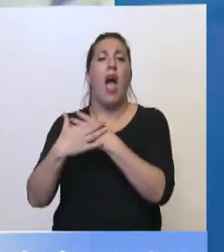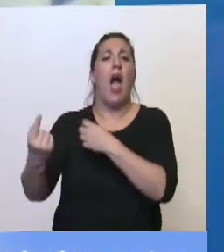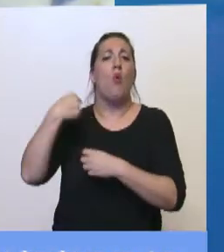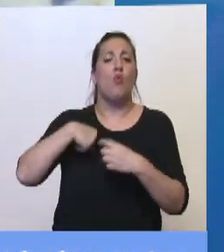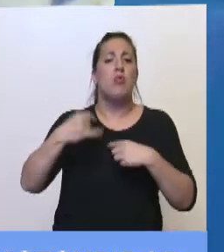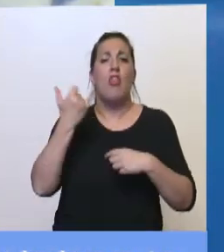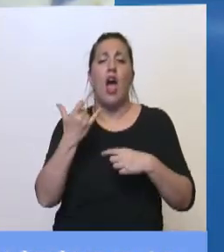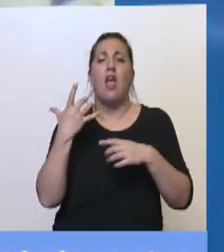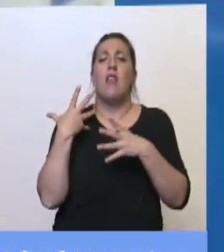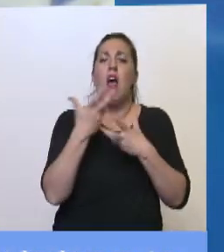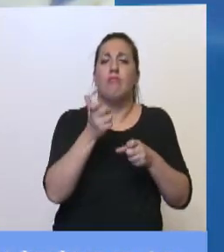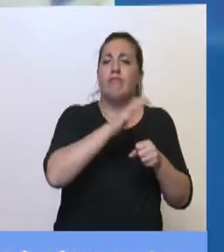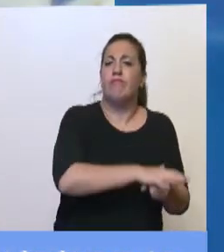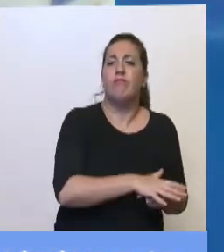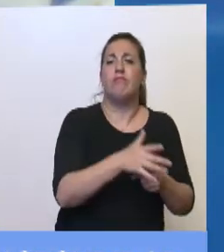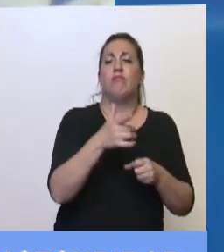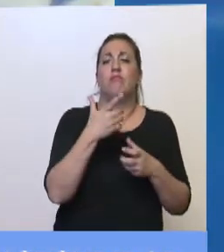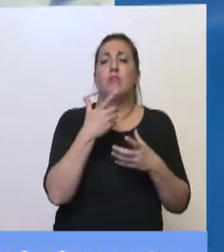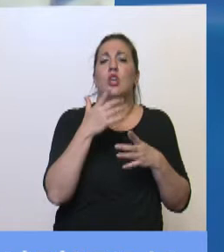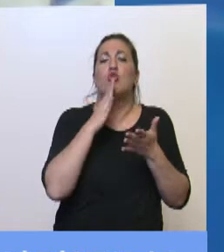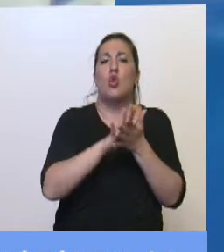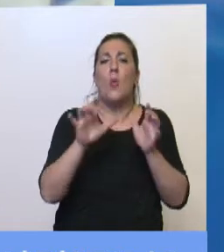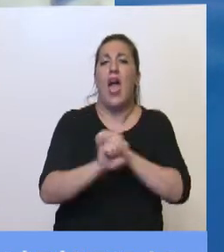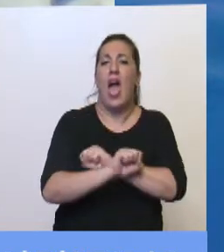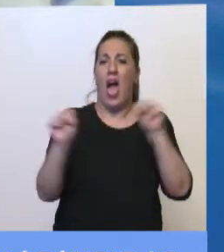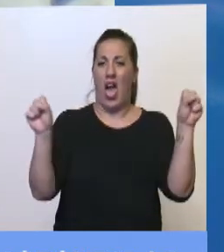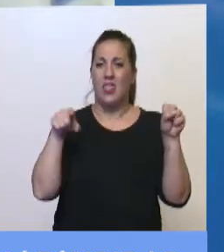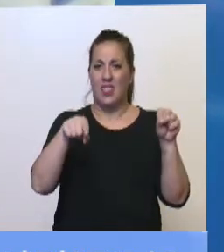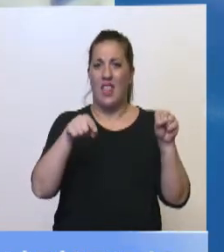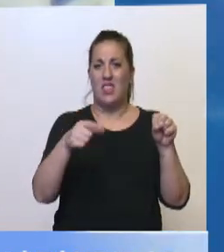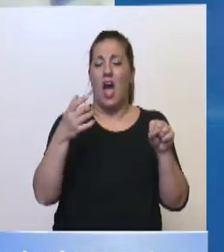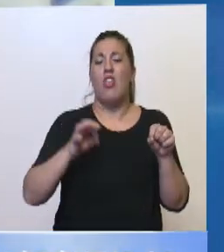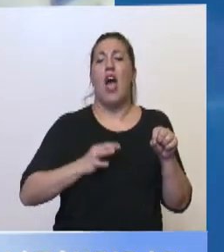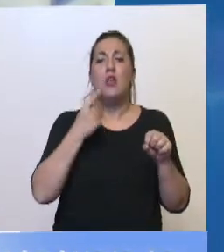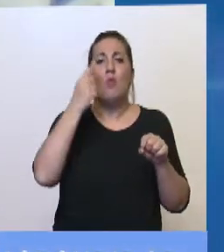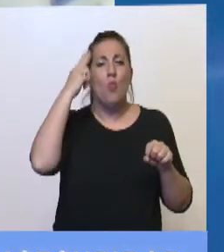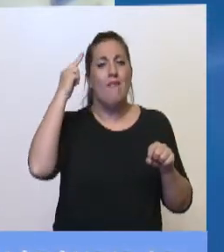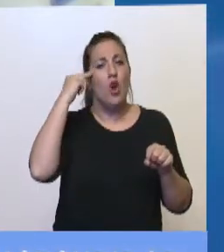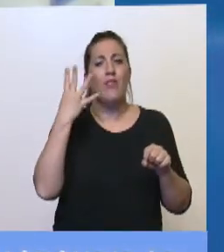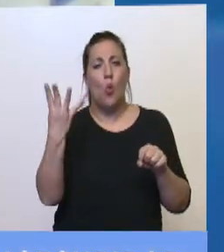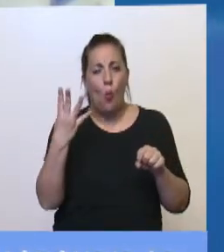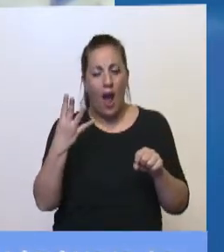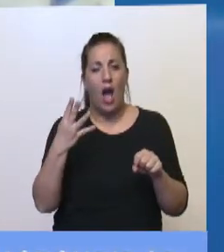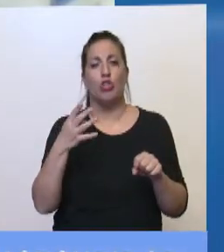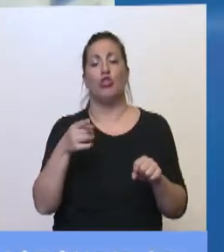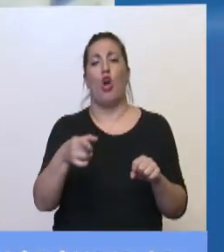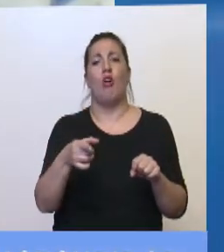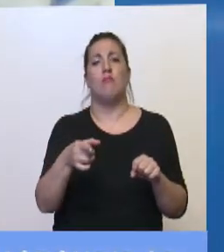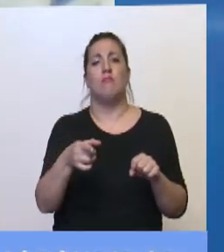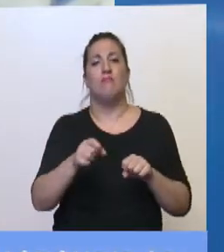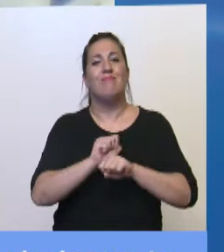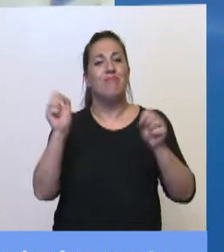ese terrible atrentado que tuvimos la desgracia de tener los argentinos en el año 94 en la